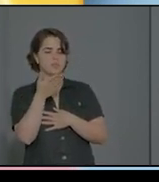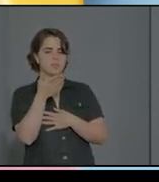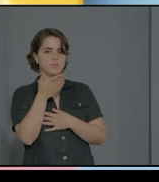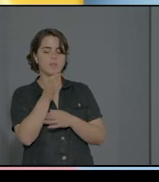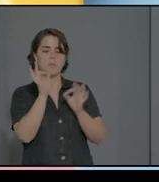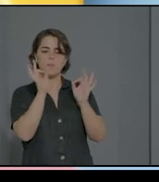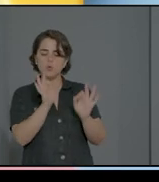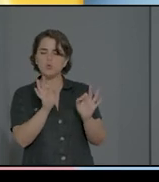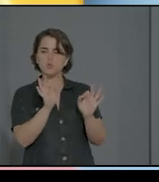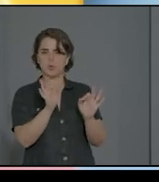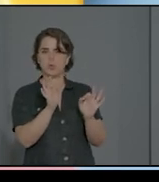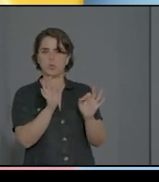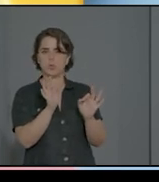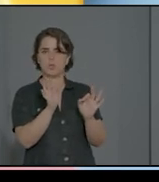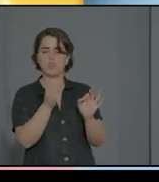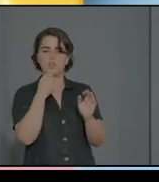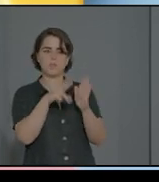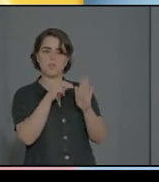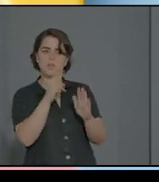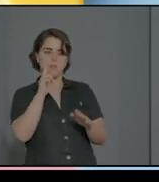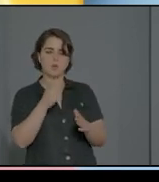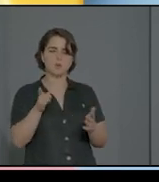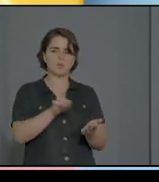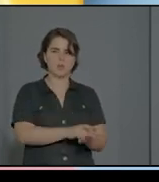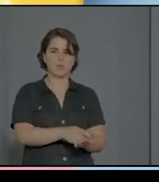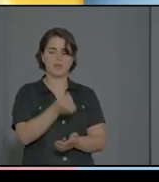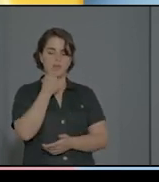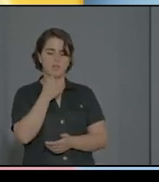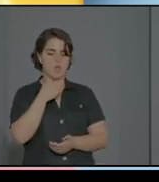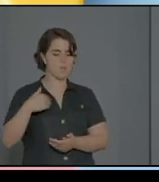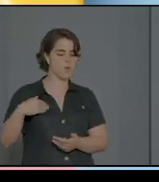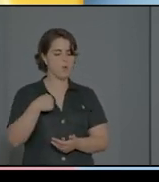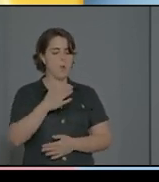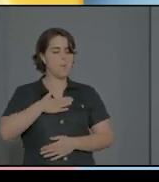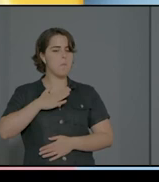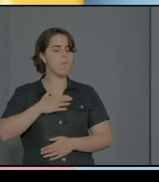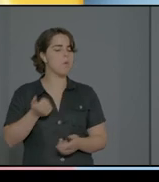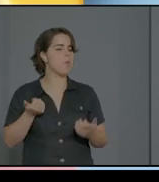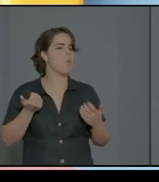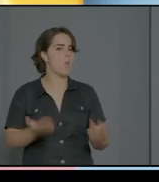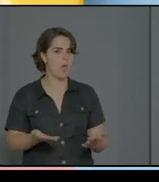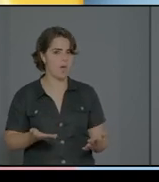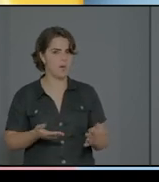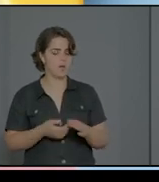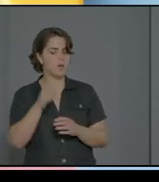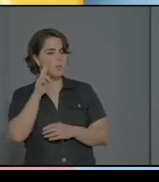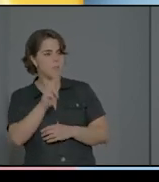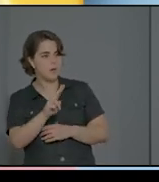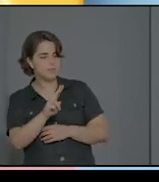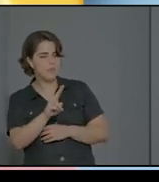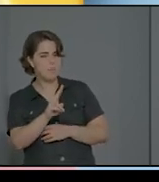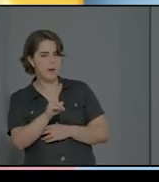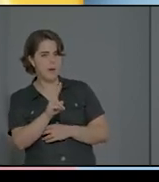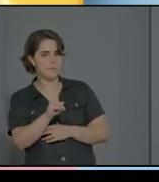cuenta. Es decir, mi función es, es observar que entre una sesión y la siguiente hay